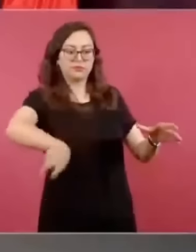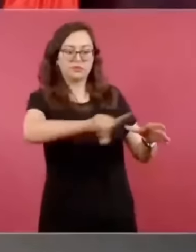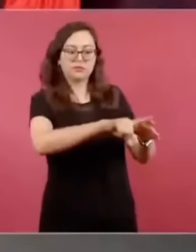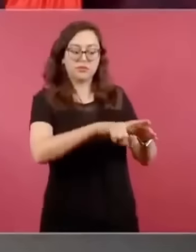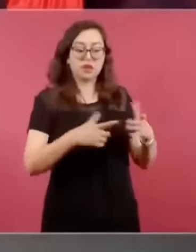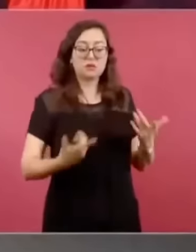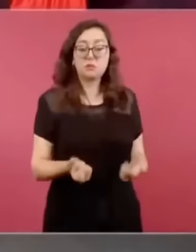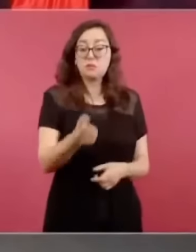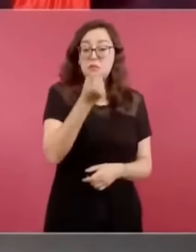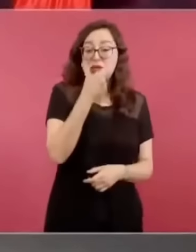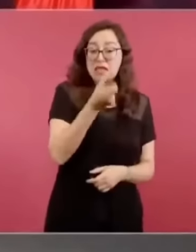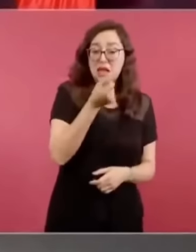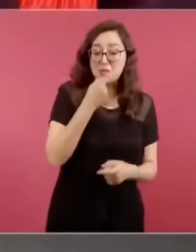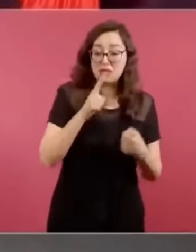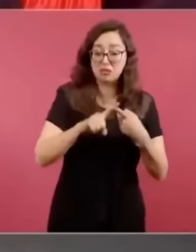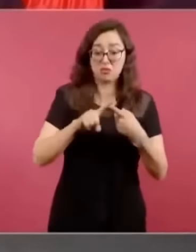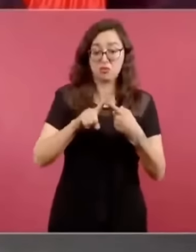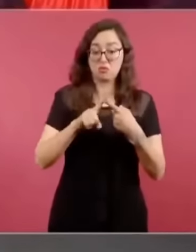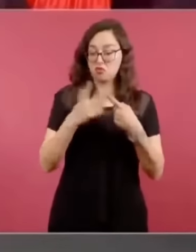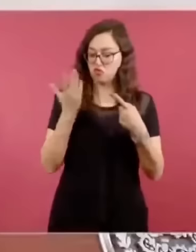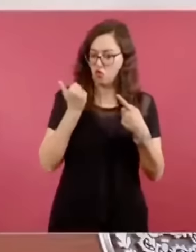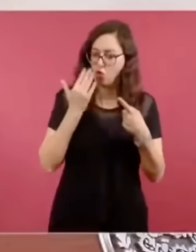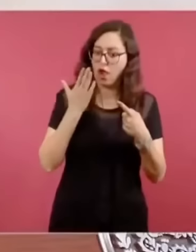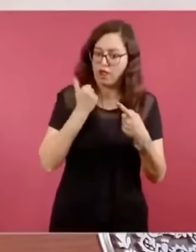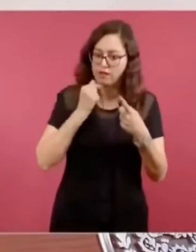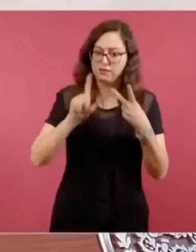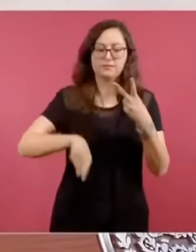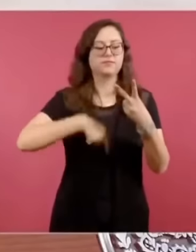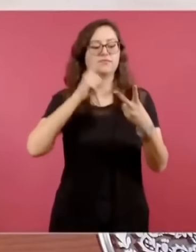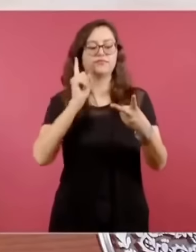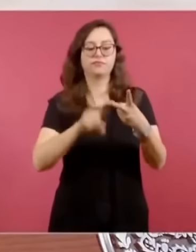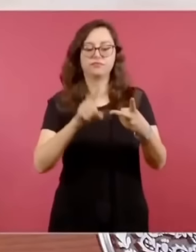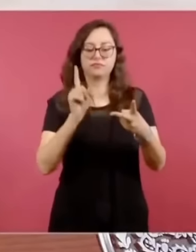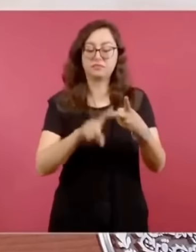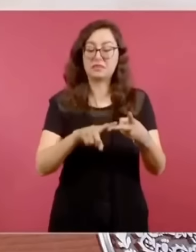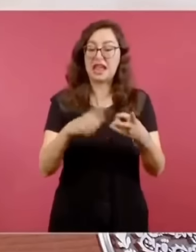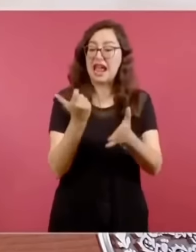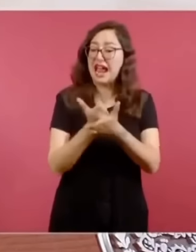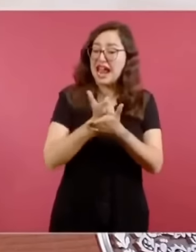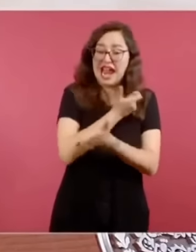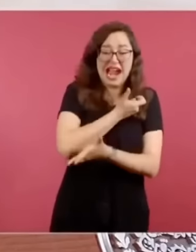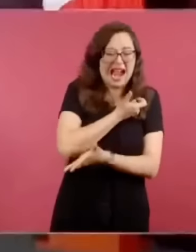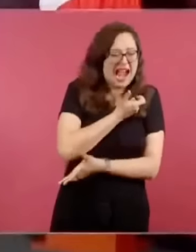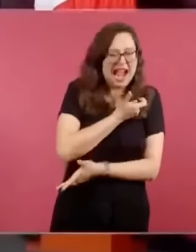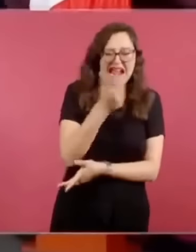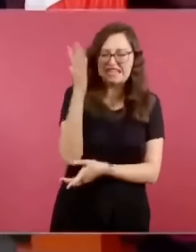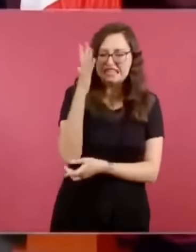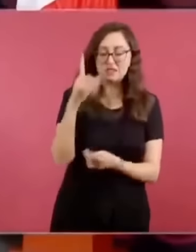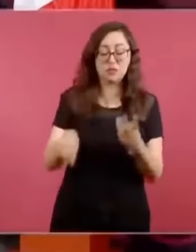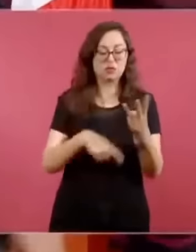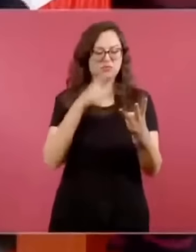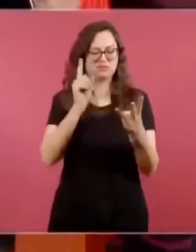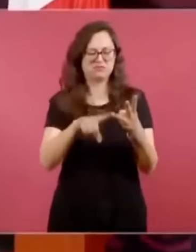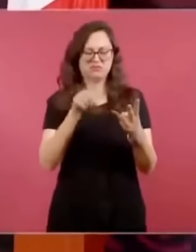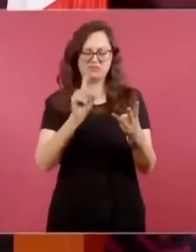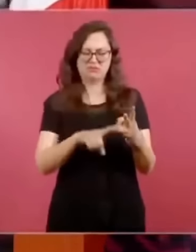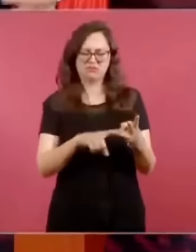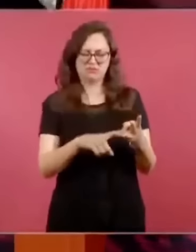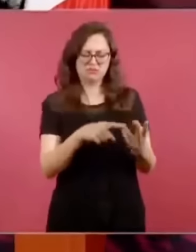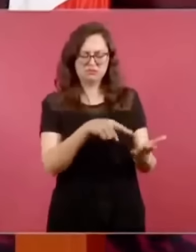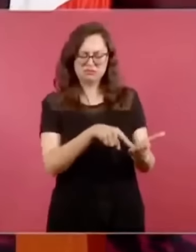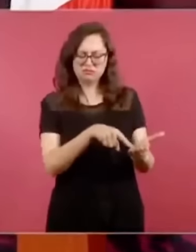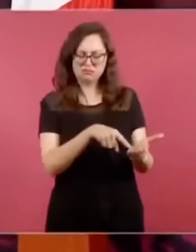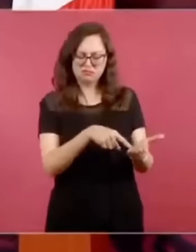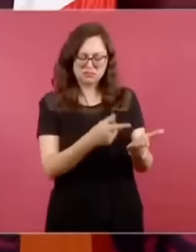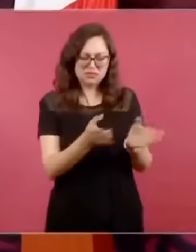adulterados, sin control, porque también tenían